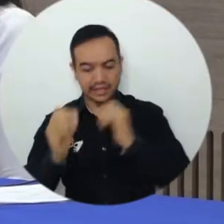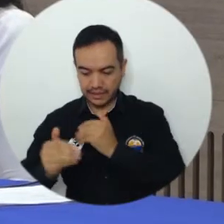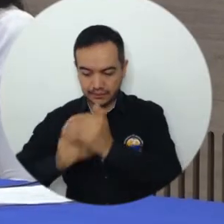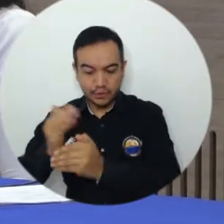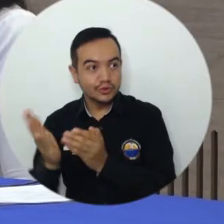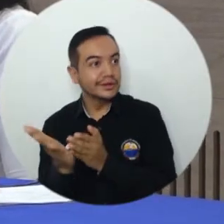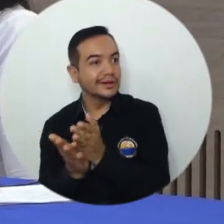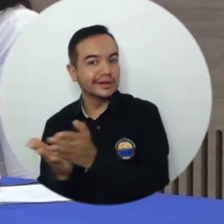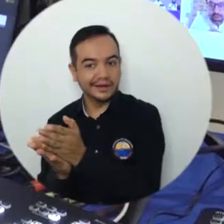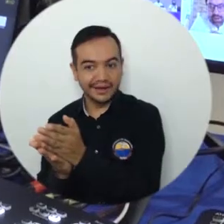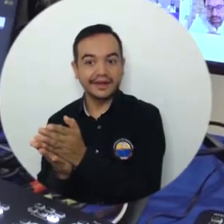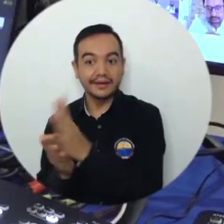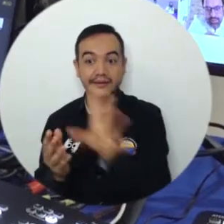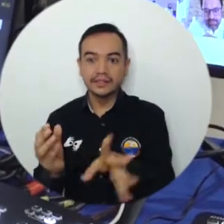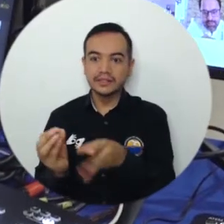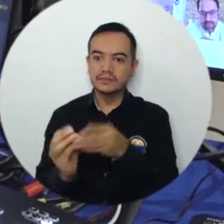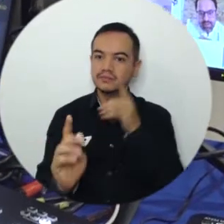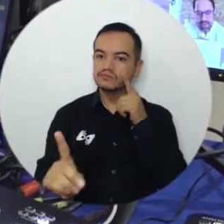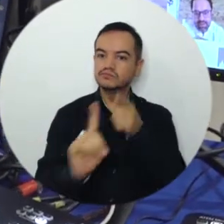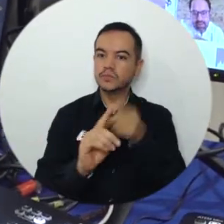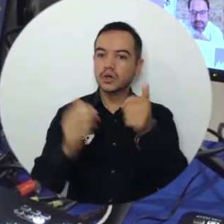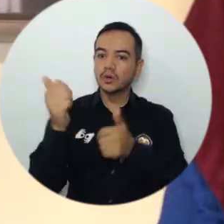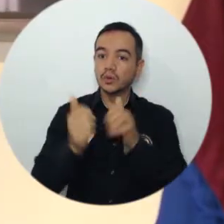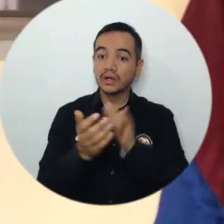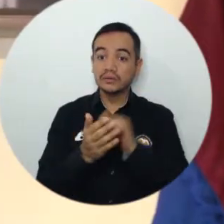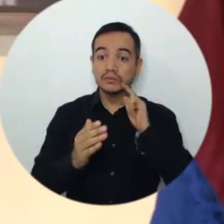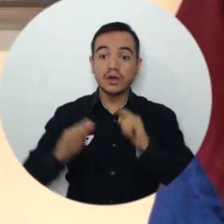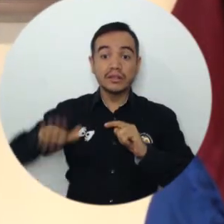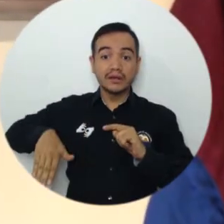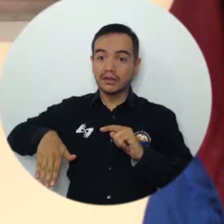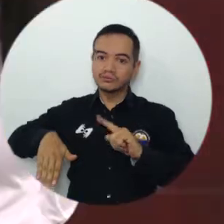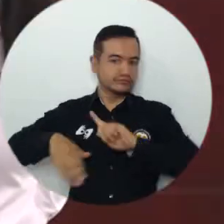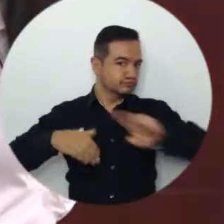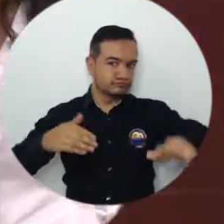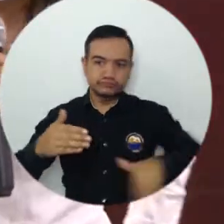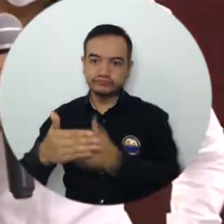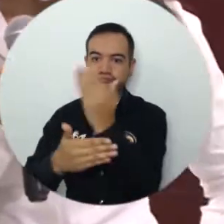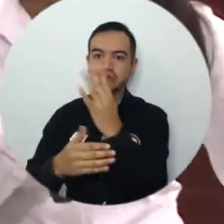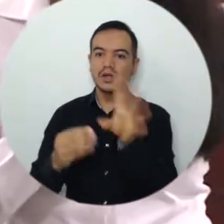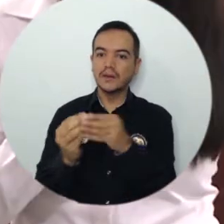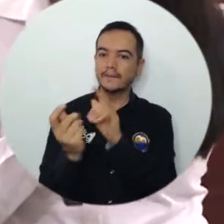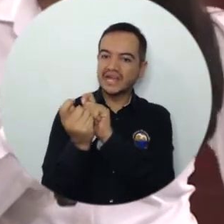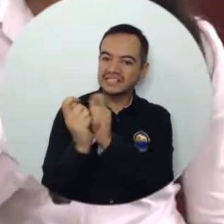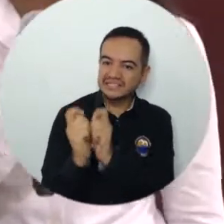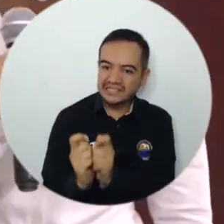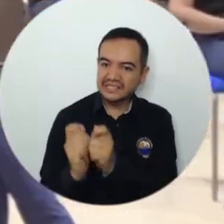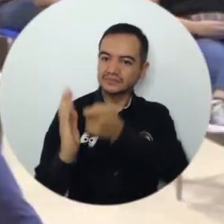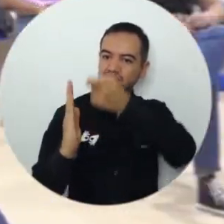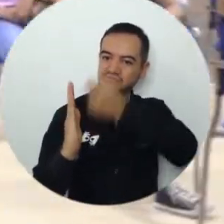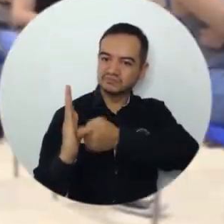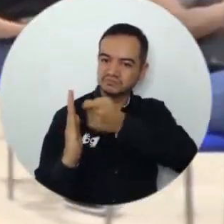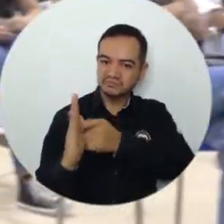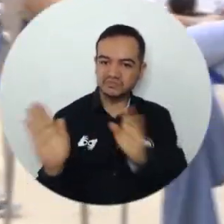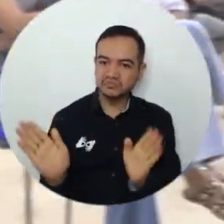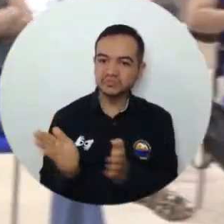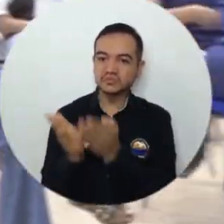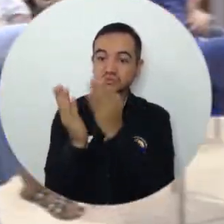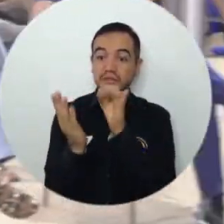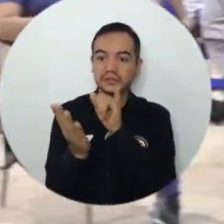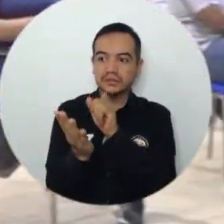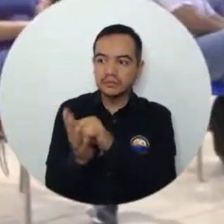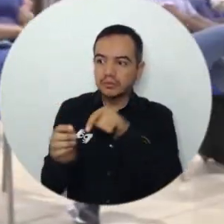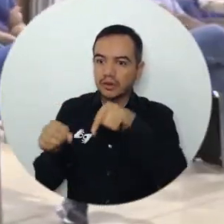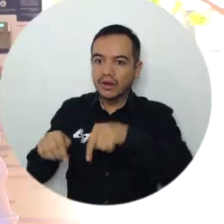programa. El objetivo es ir actualizando, es ir organizando, es ir reformando y mejorando todas y cada una de las